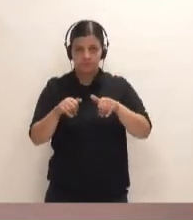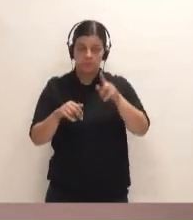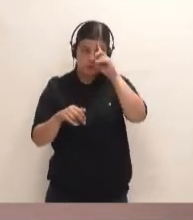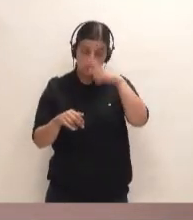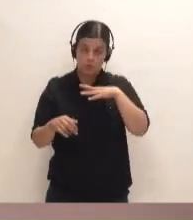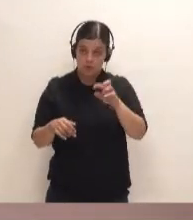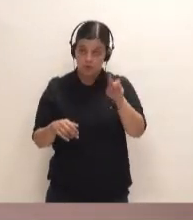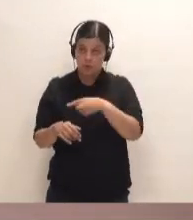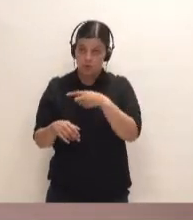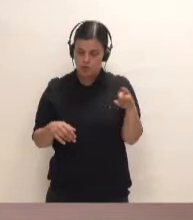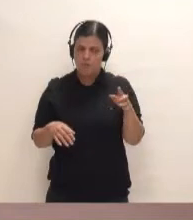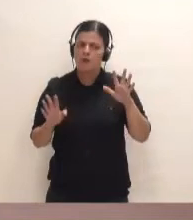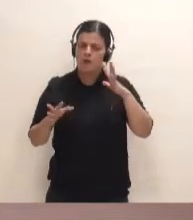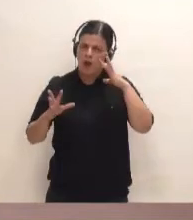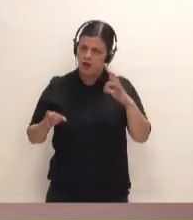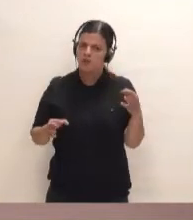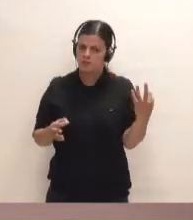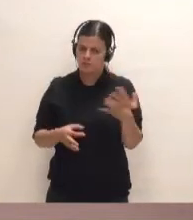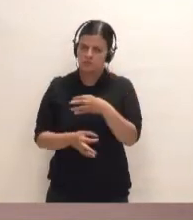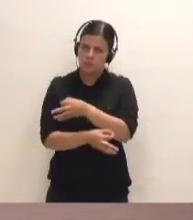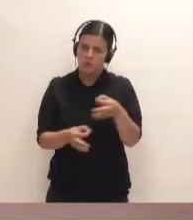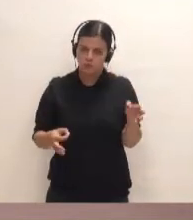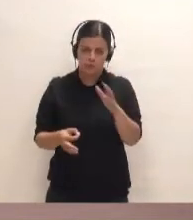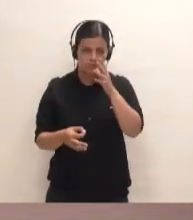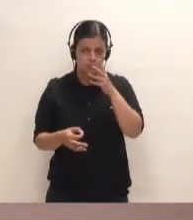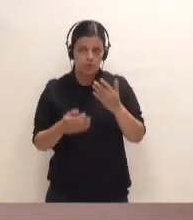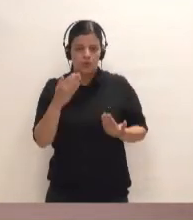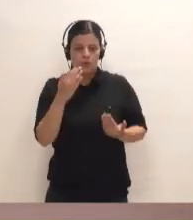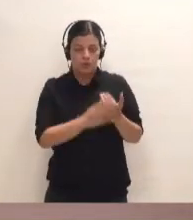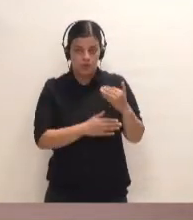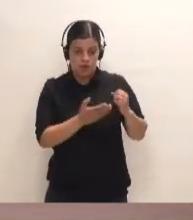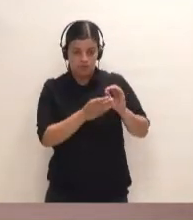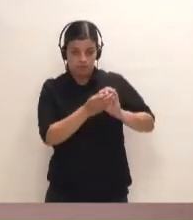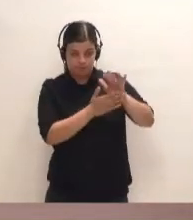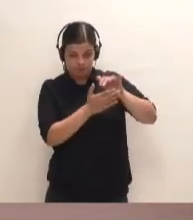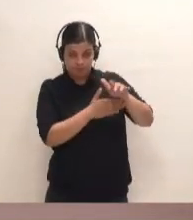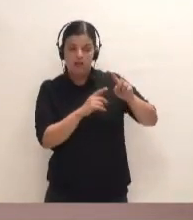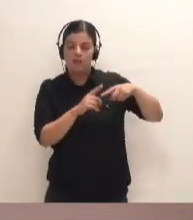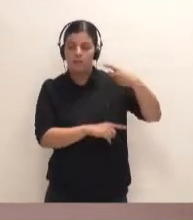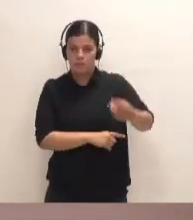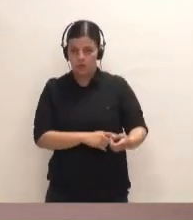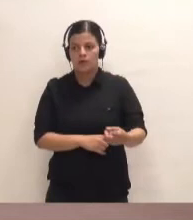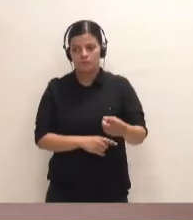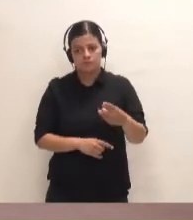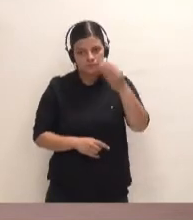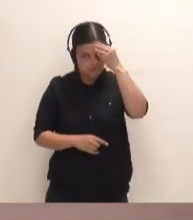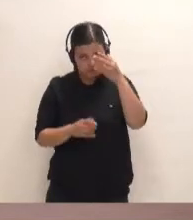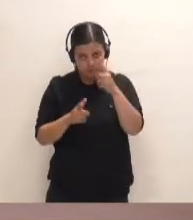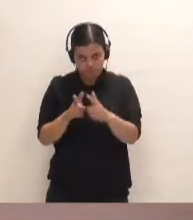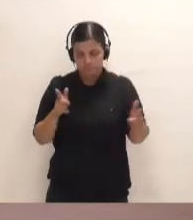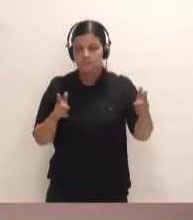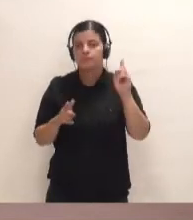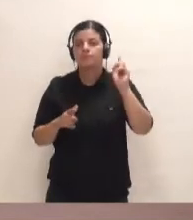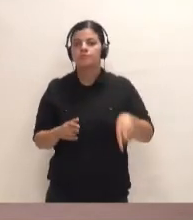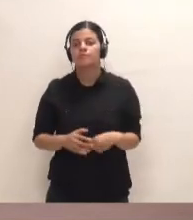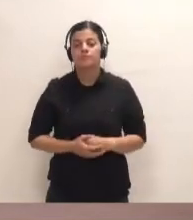podría ser oportuno, ¿no?, dado que estamos en el día después del inicio de la erupción, un proceso que se prevé también largo, ¿no? Bueno, entró en